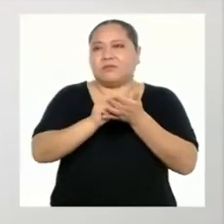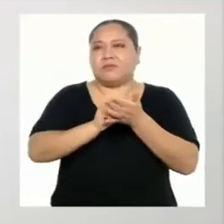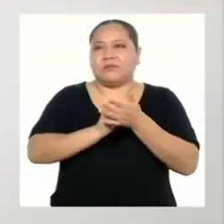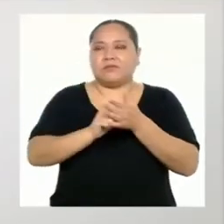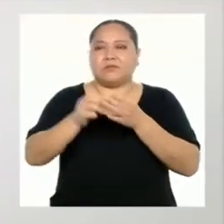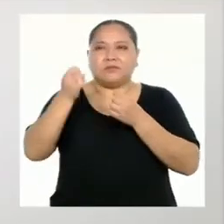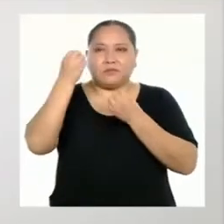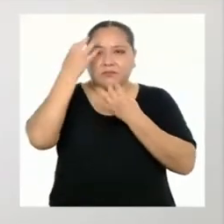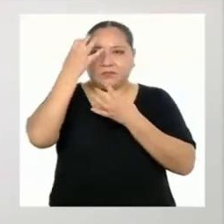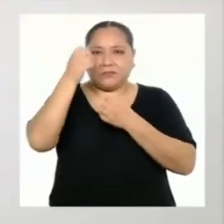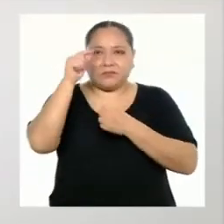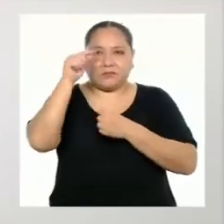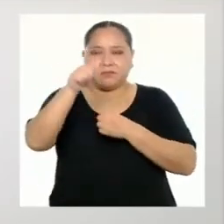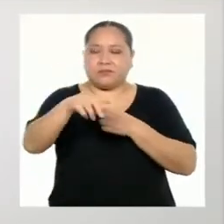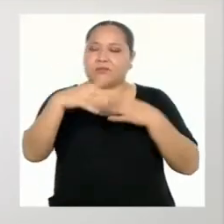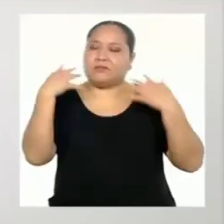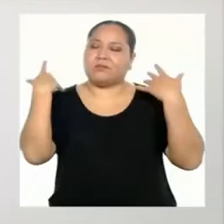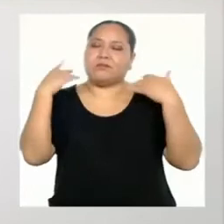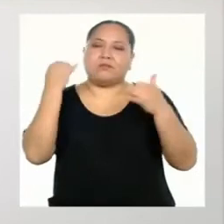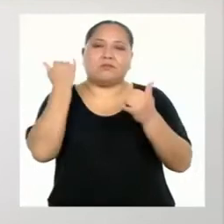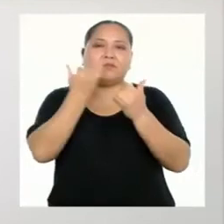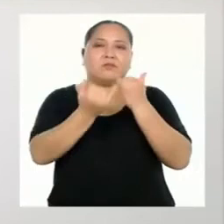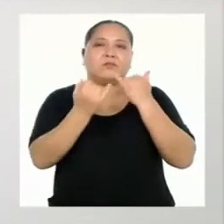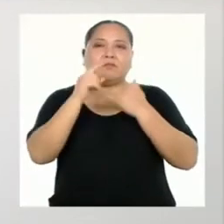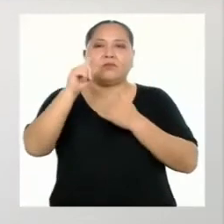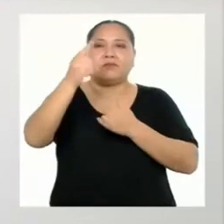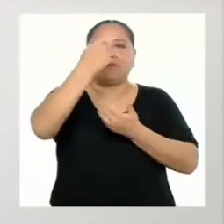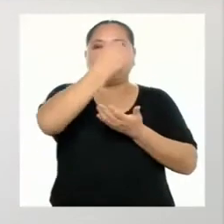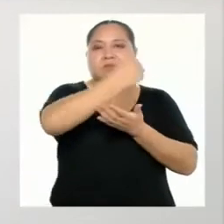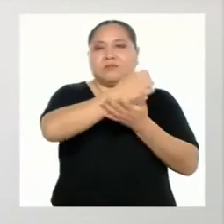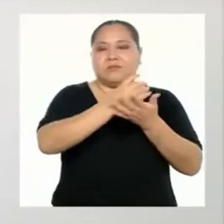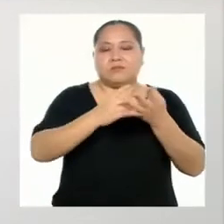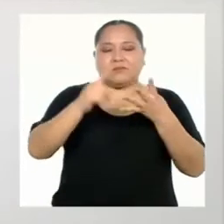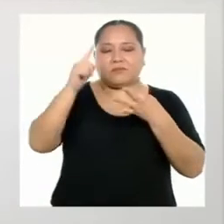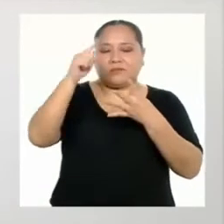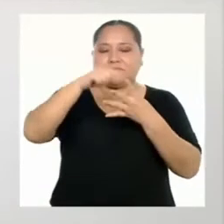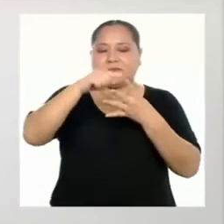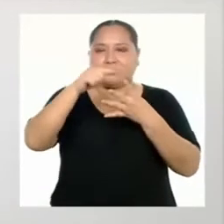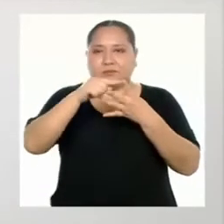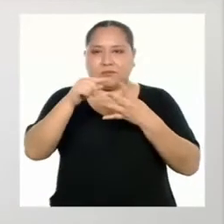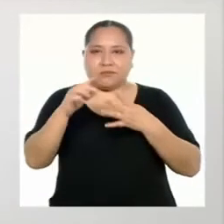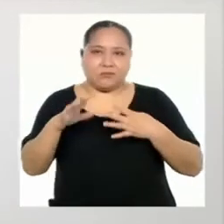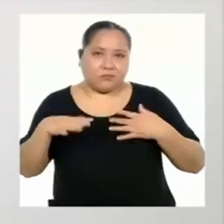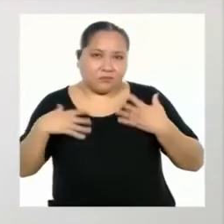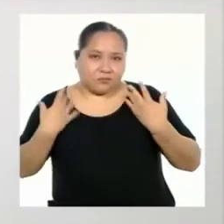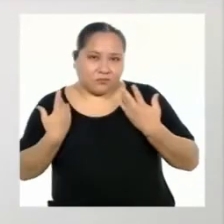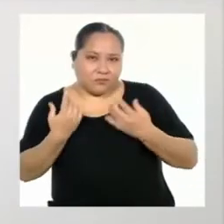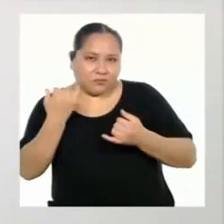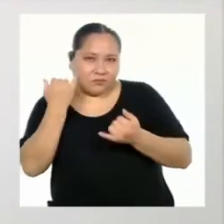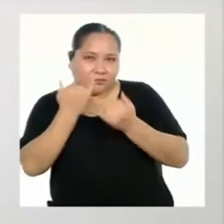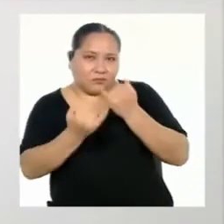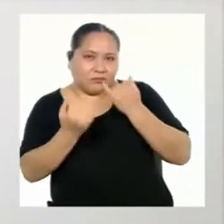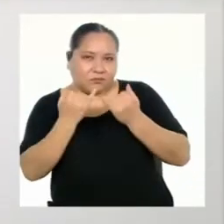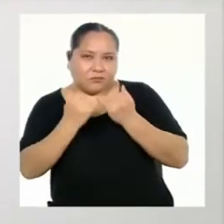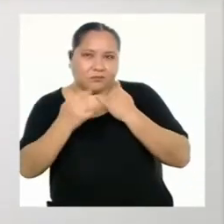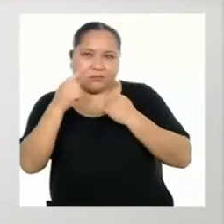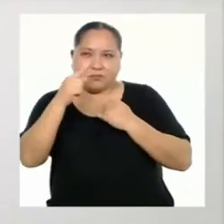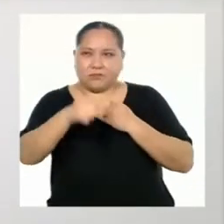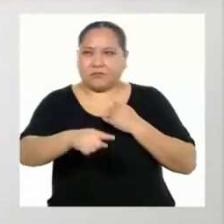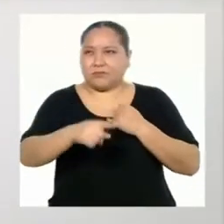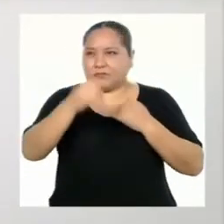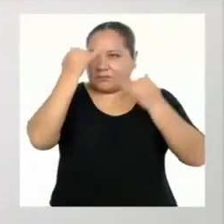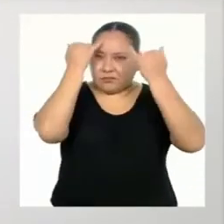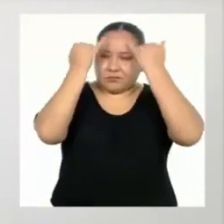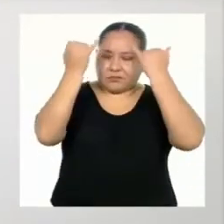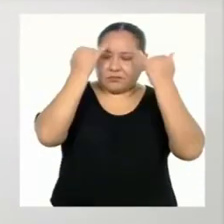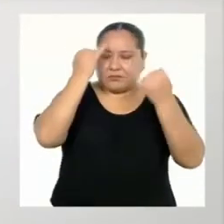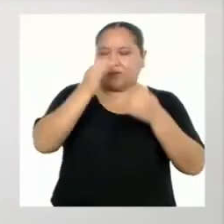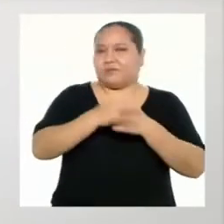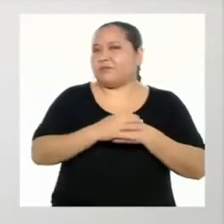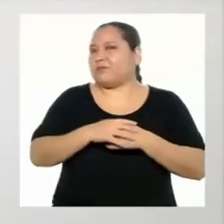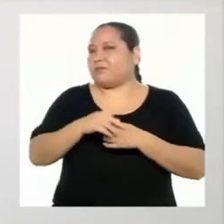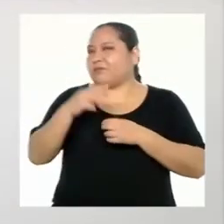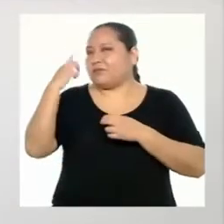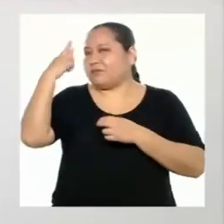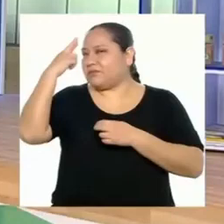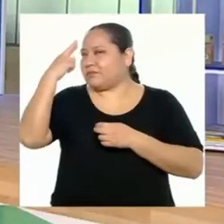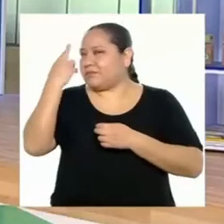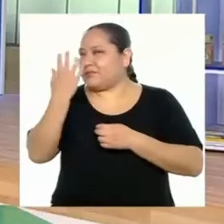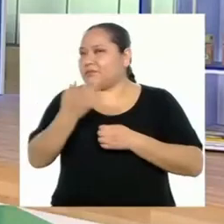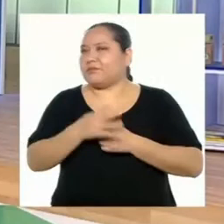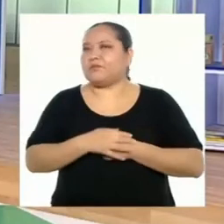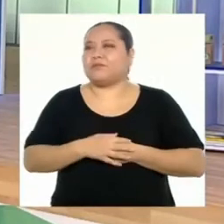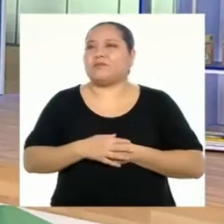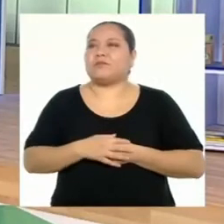datos. Con esto, hemos terminado la primera fase. ¿Crees que podamos cerrar esta etapa con alguna conclusión o alguna